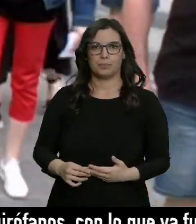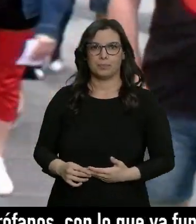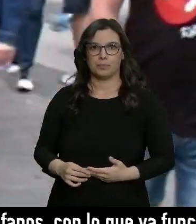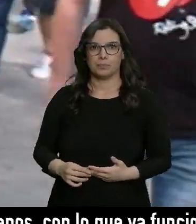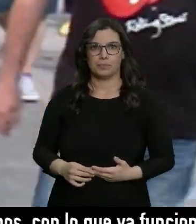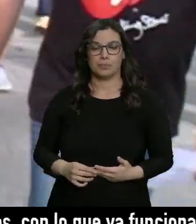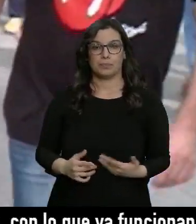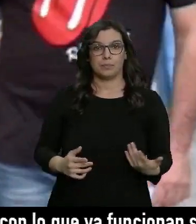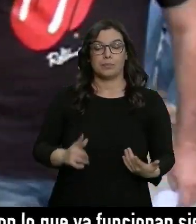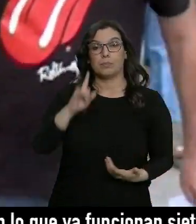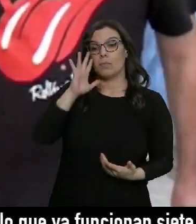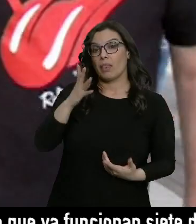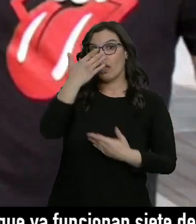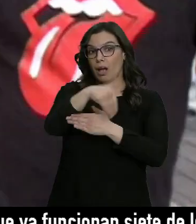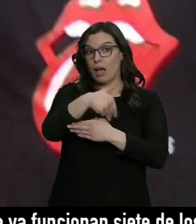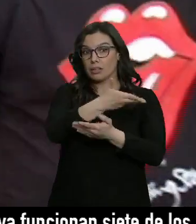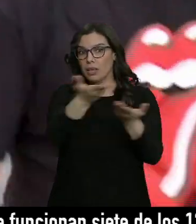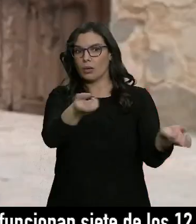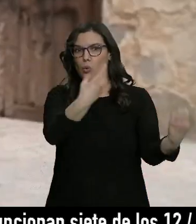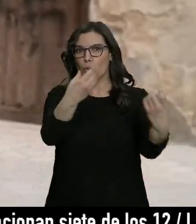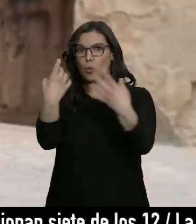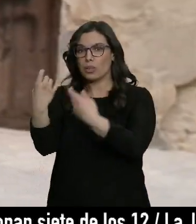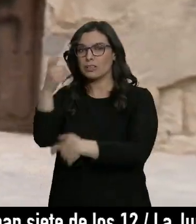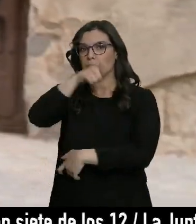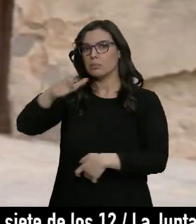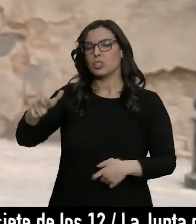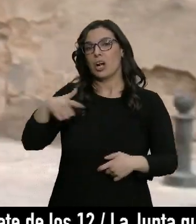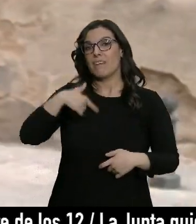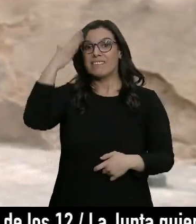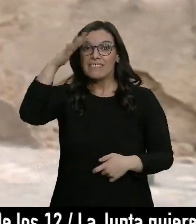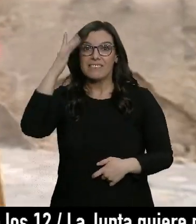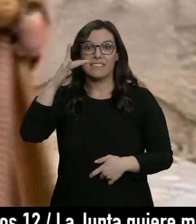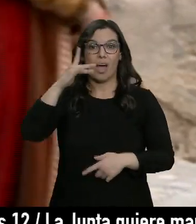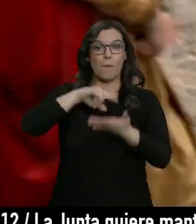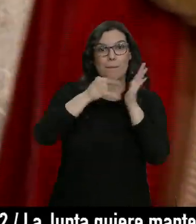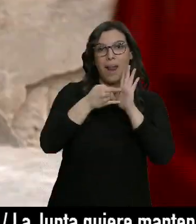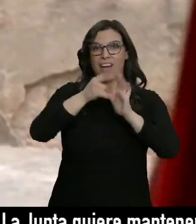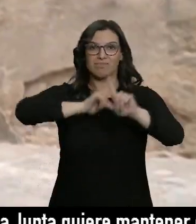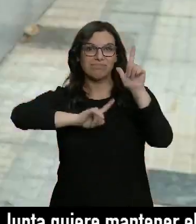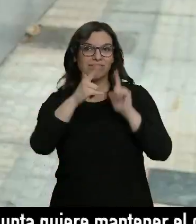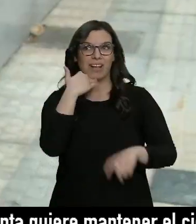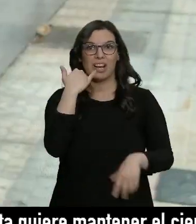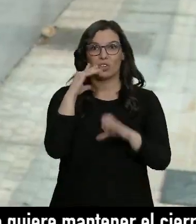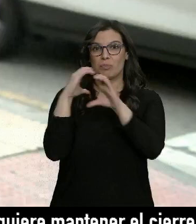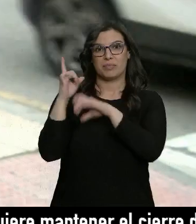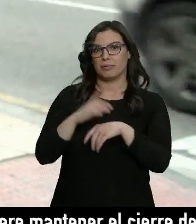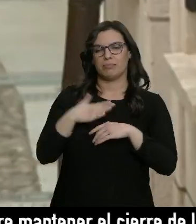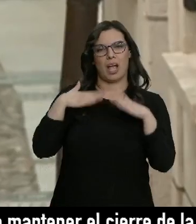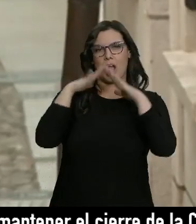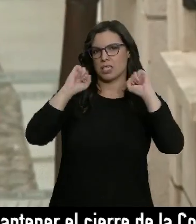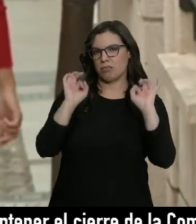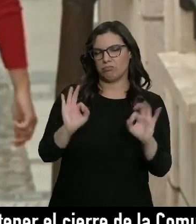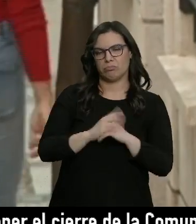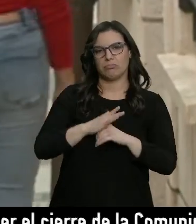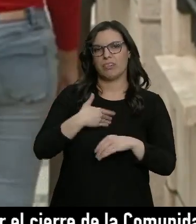A juzgar por lo que nos cuentan en la calle, los ciudadanos no tienen demasiadas esperanzas de poder hacer planes esta Semana Santa. ¿Quién está en casa? A ningún